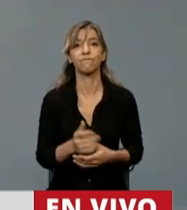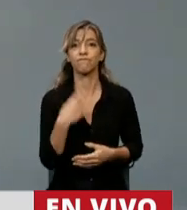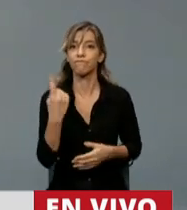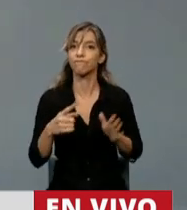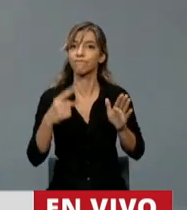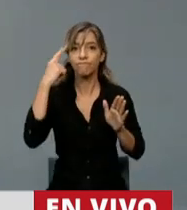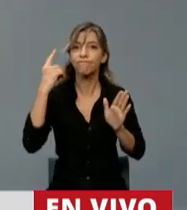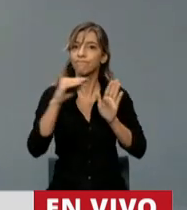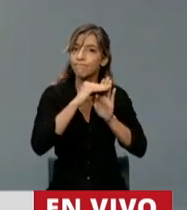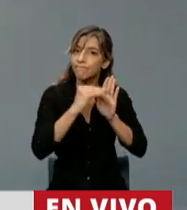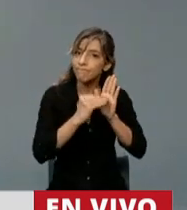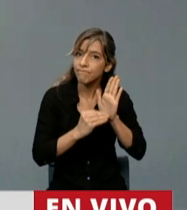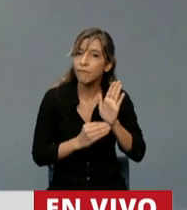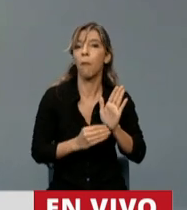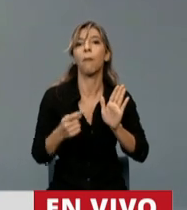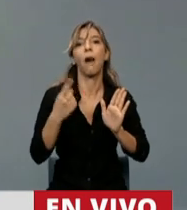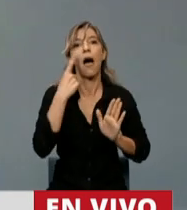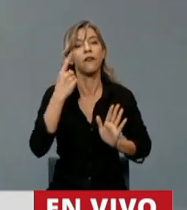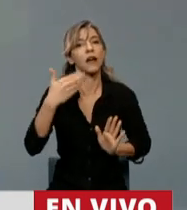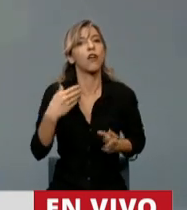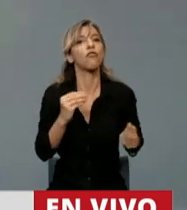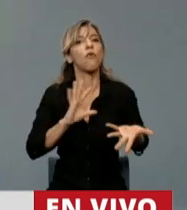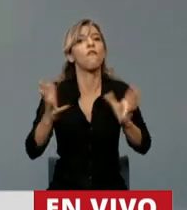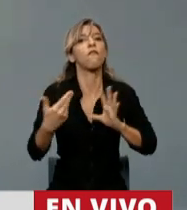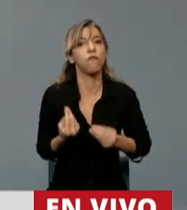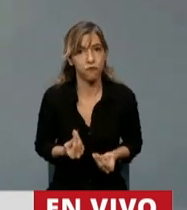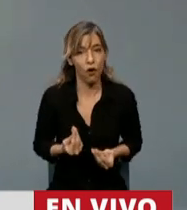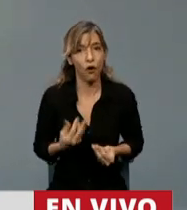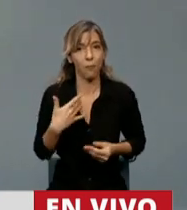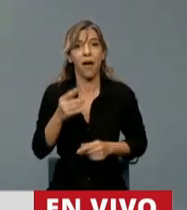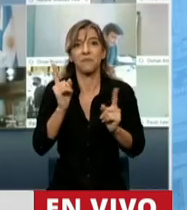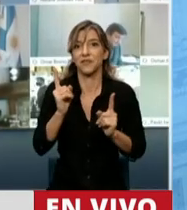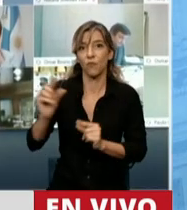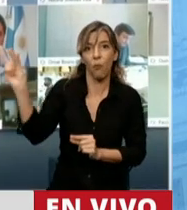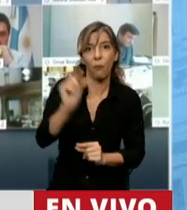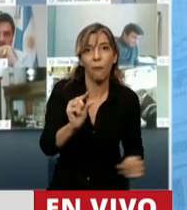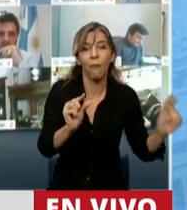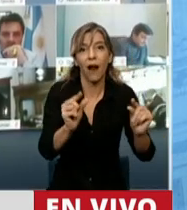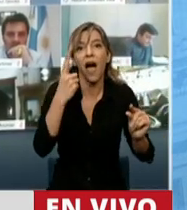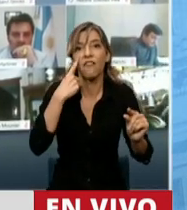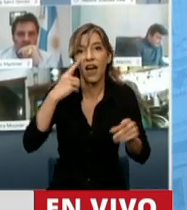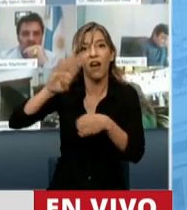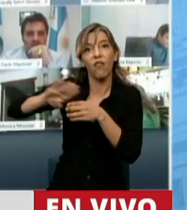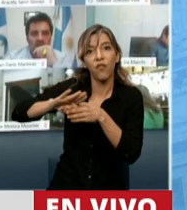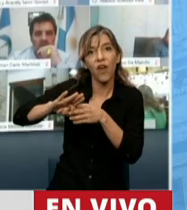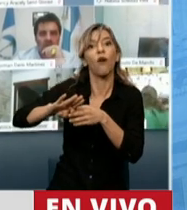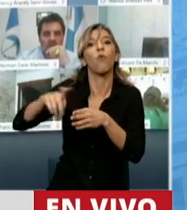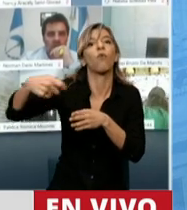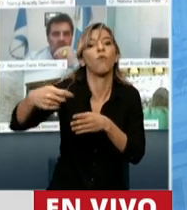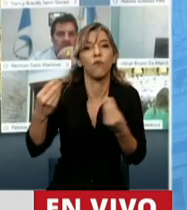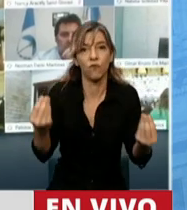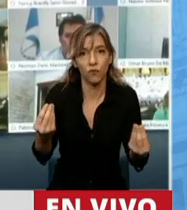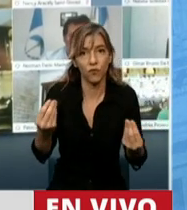preventivos extrajudiciales, donde se distribuya la carga entre acreedor y deudor, entendiendo que es una situación extraordinaria